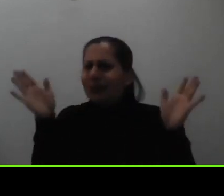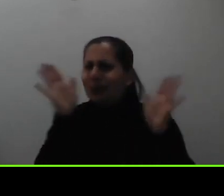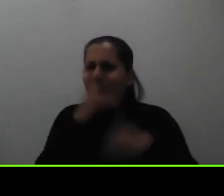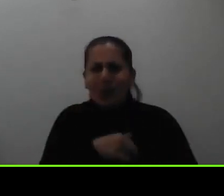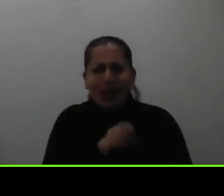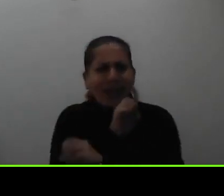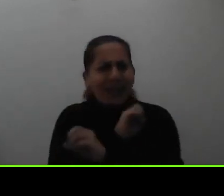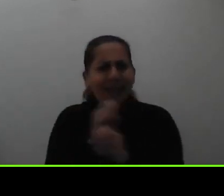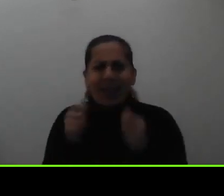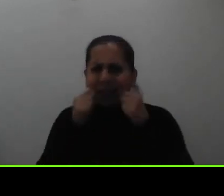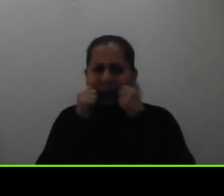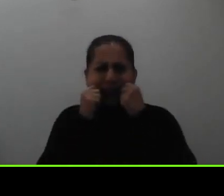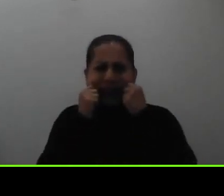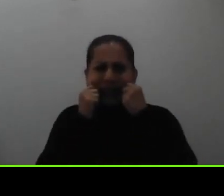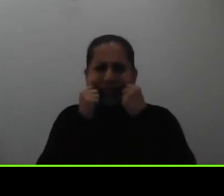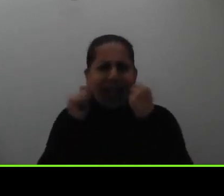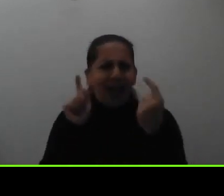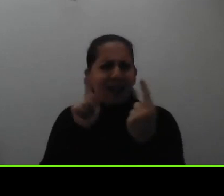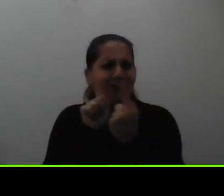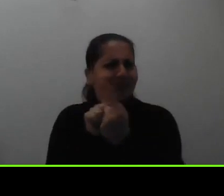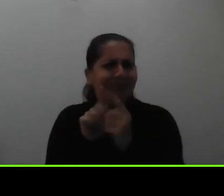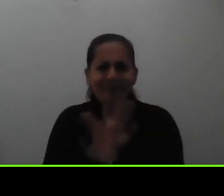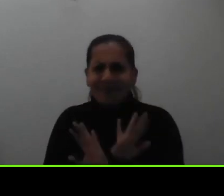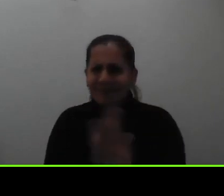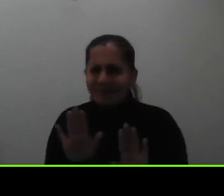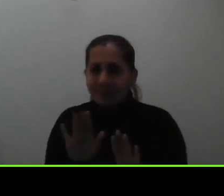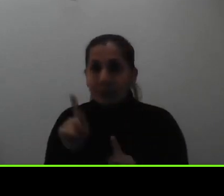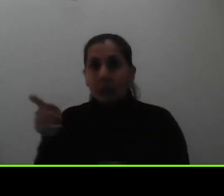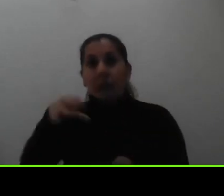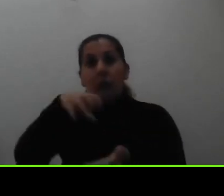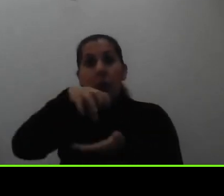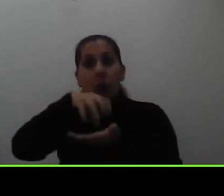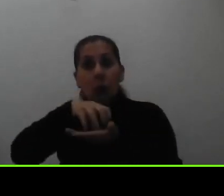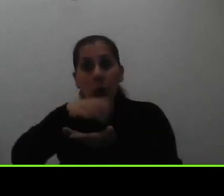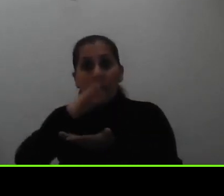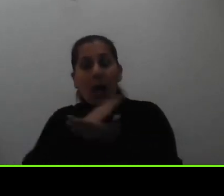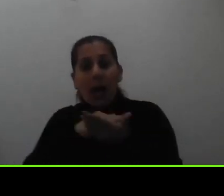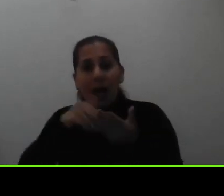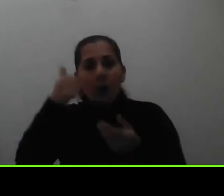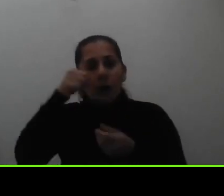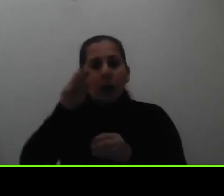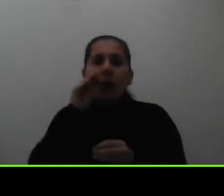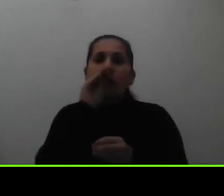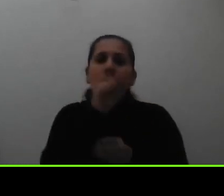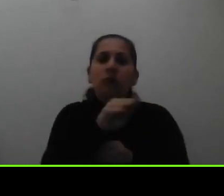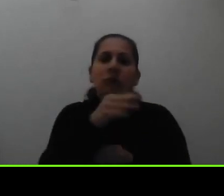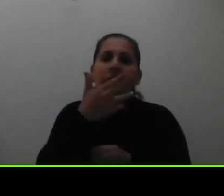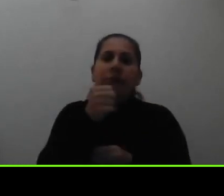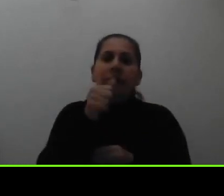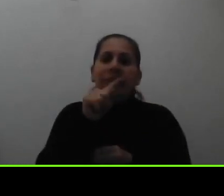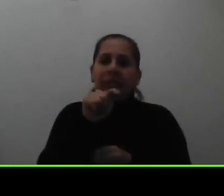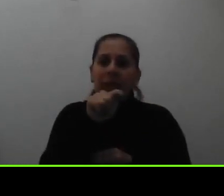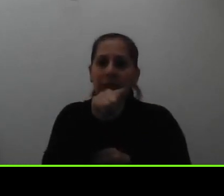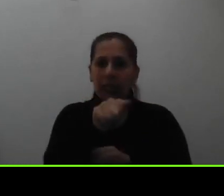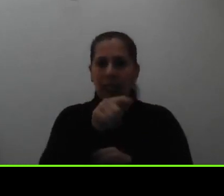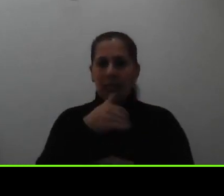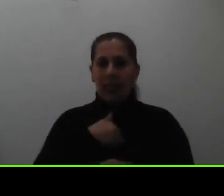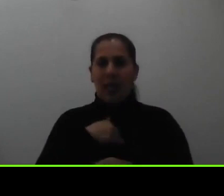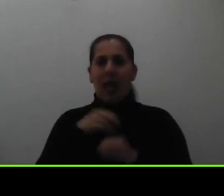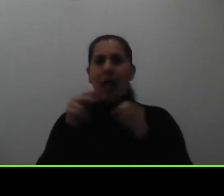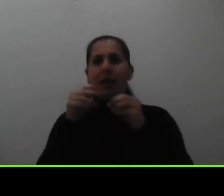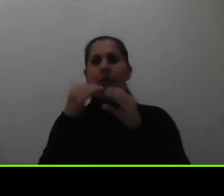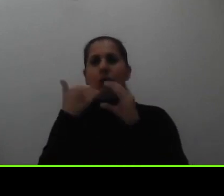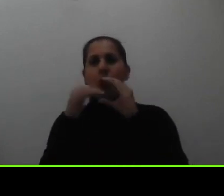proceso que sea presencial si tienen alguna duda adicional en el chat estamos dejando el correo al cual ustedes